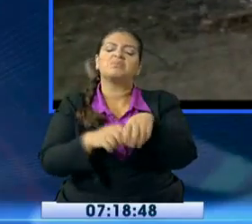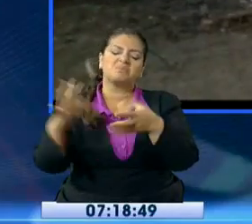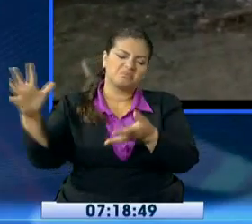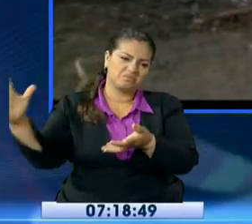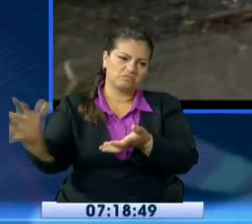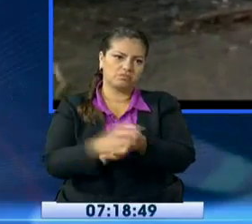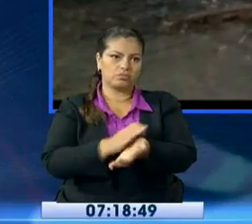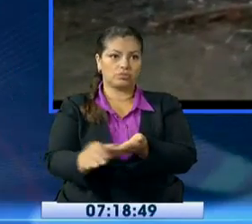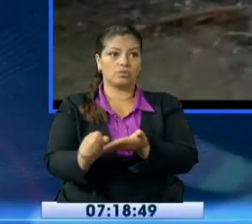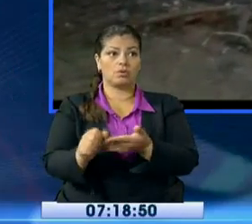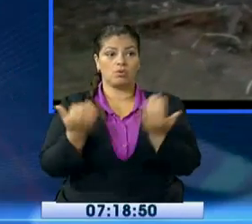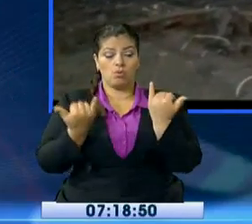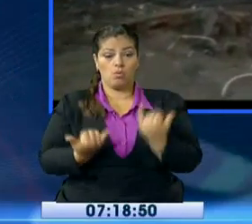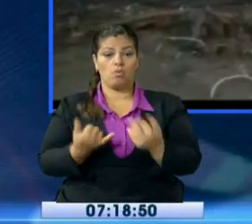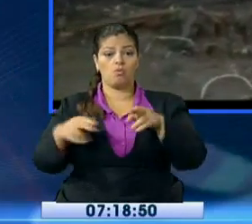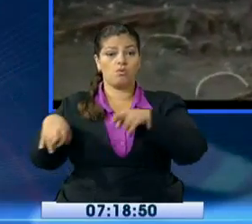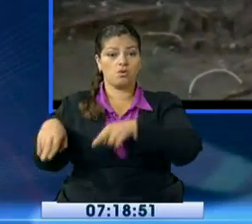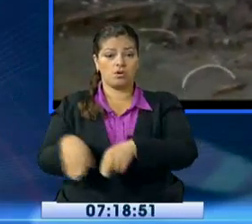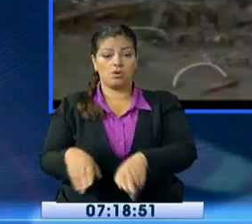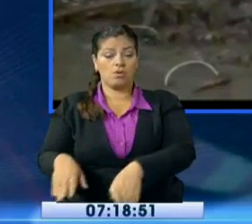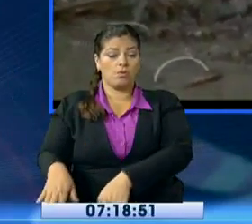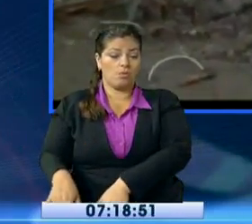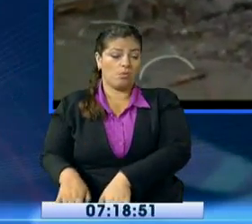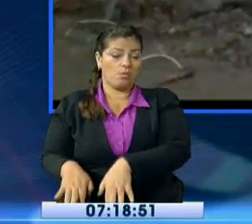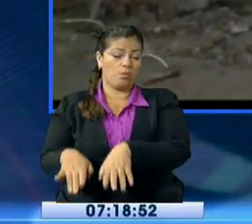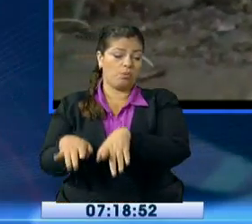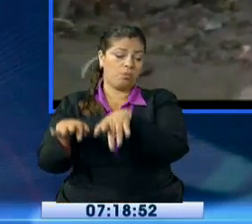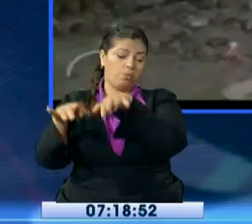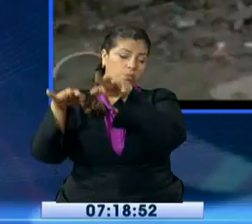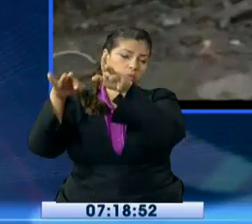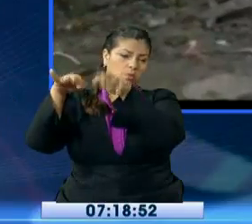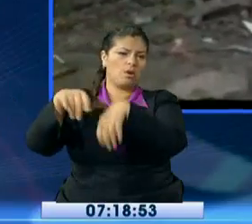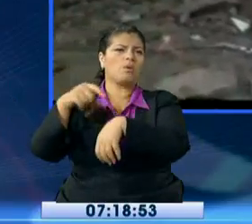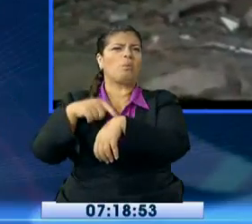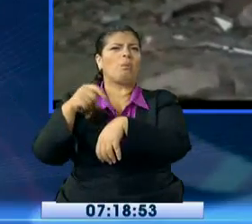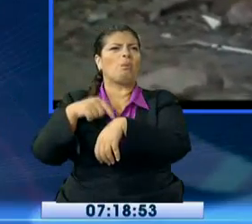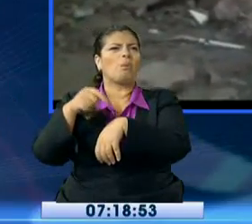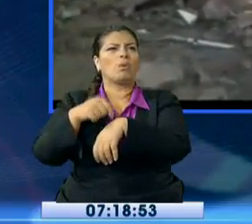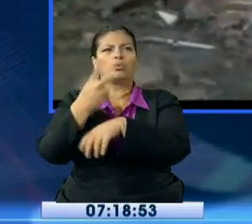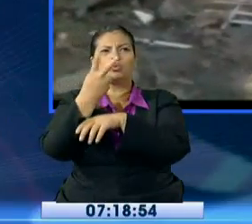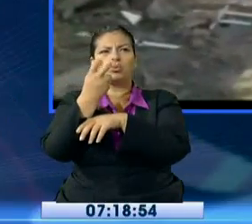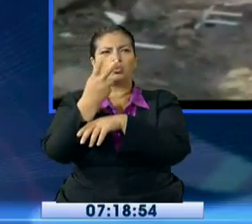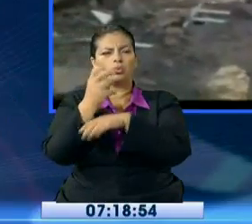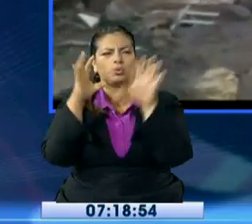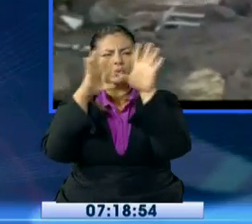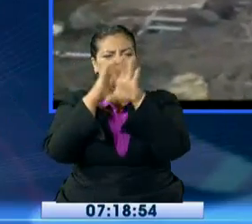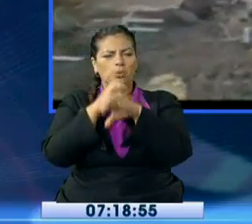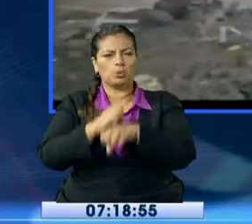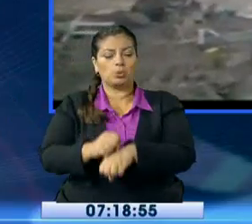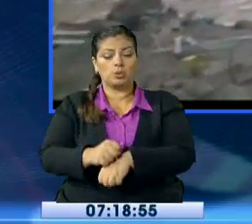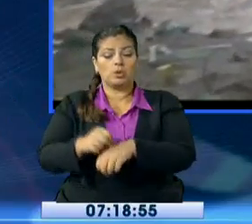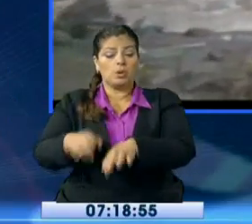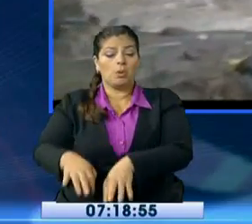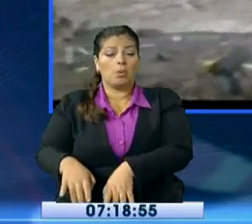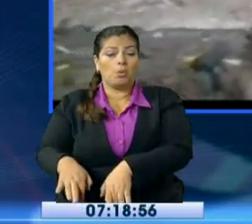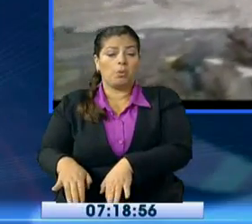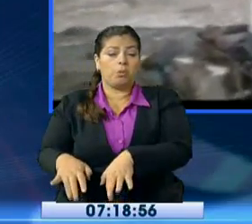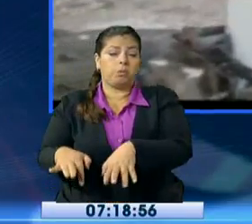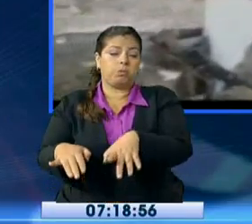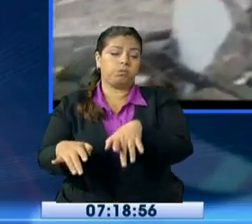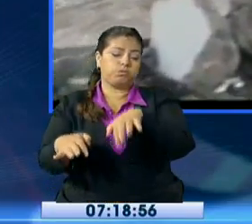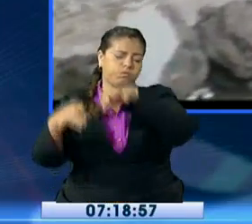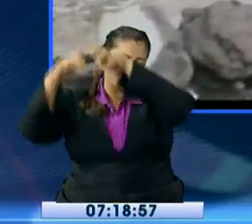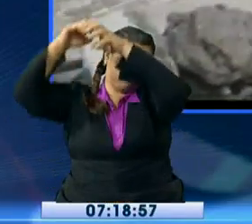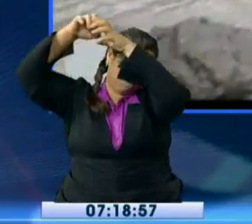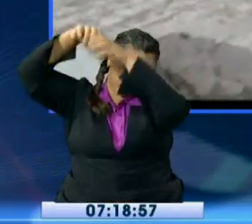río Damas, desde las doce y media de la noche hasta las doce y media de madrugada, prácticamente el río se desbordó, partió en